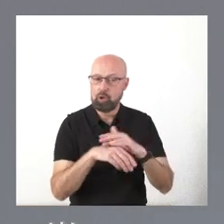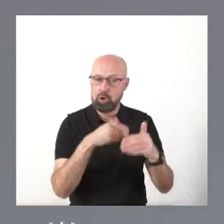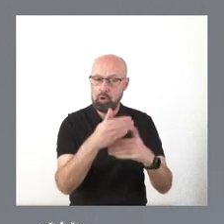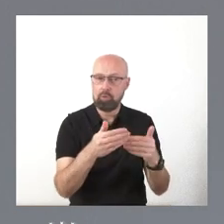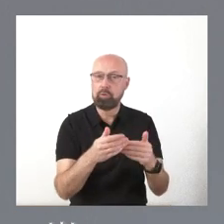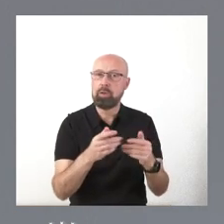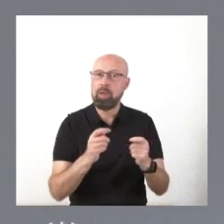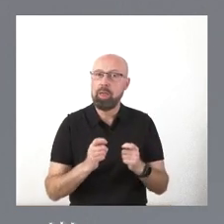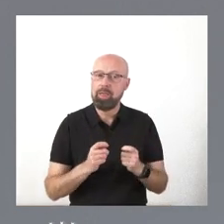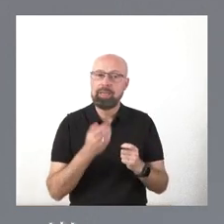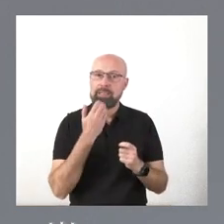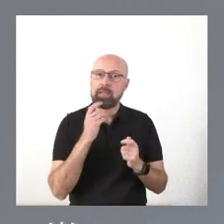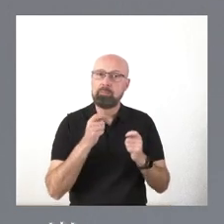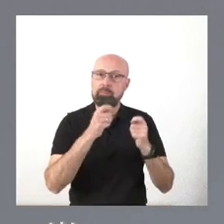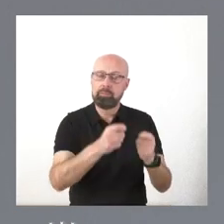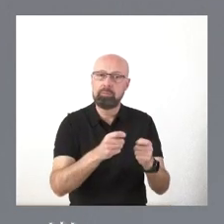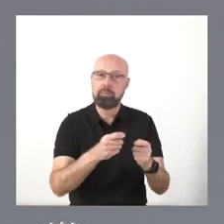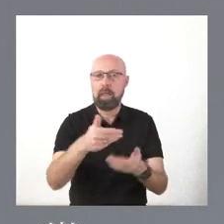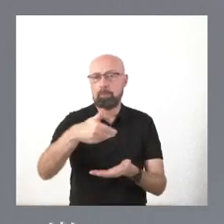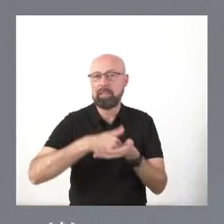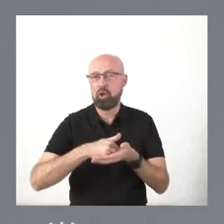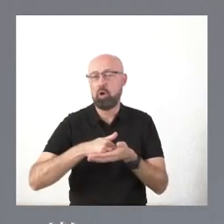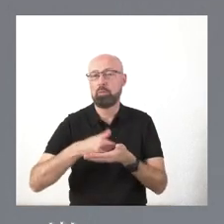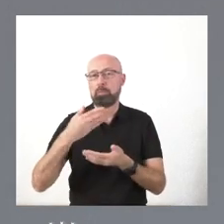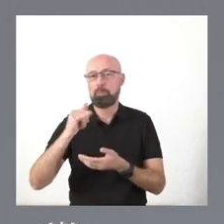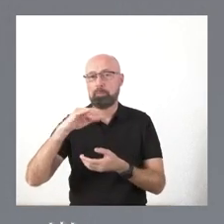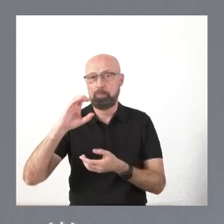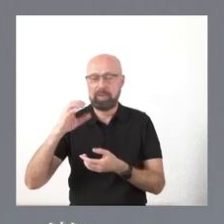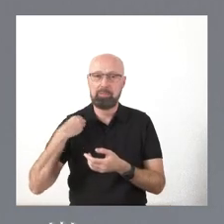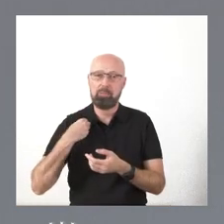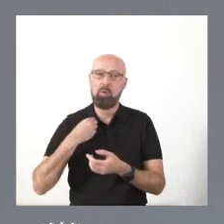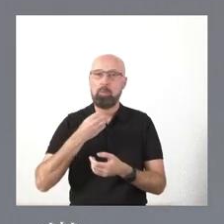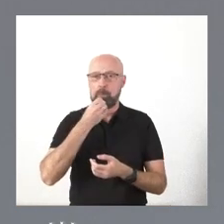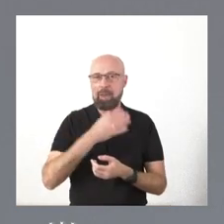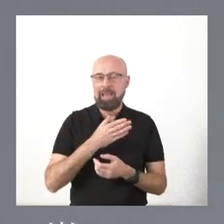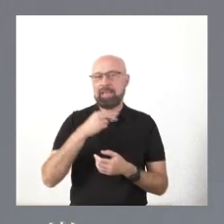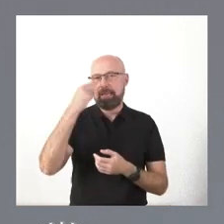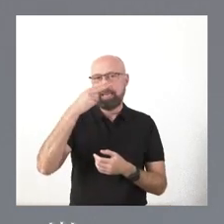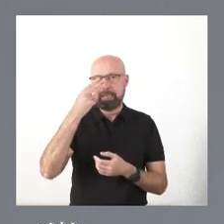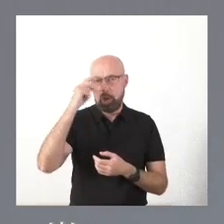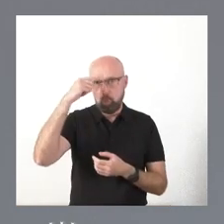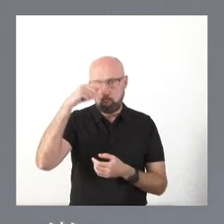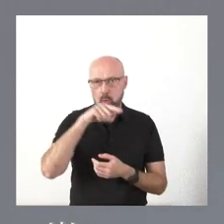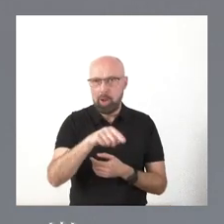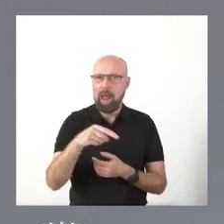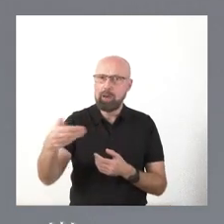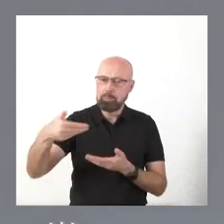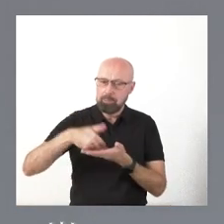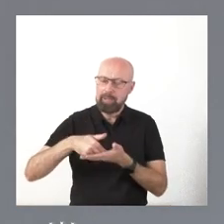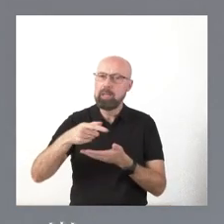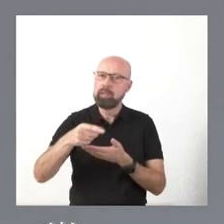de BID, de petición de BID, que se someta a la Consejería va a ser sometida a esos